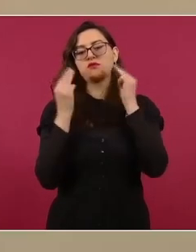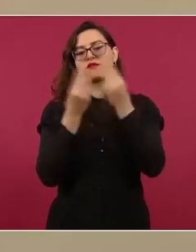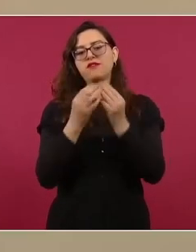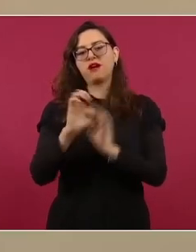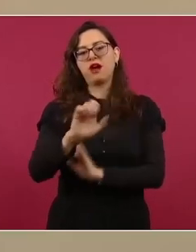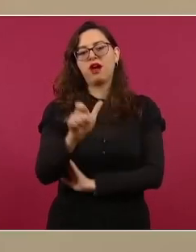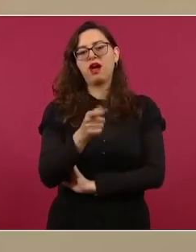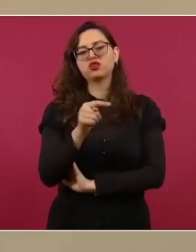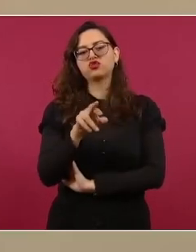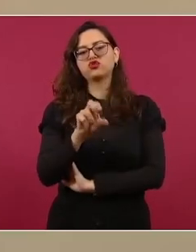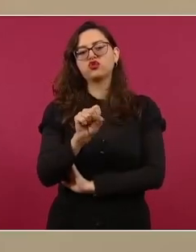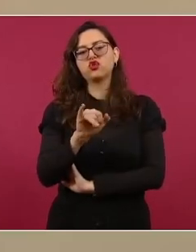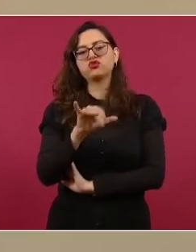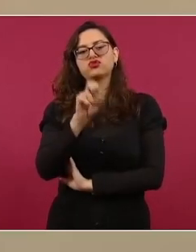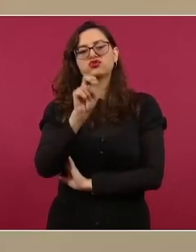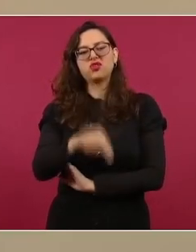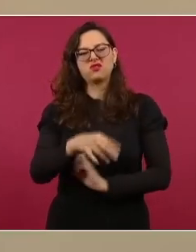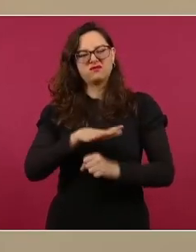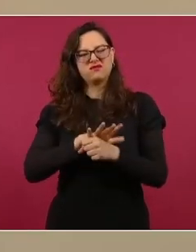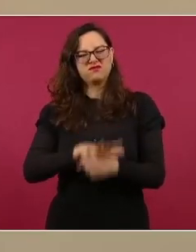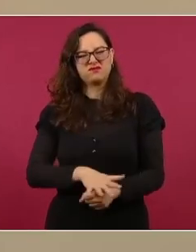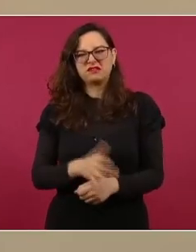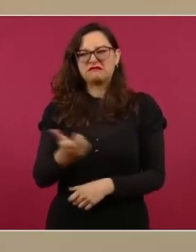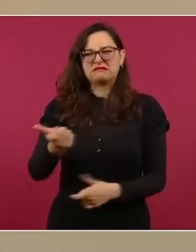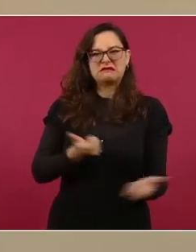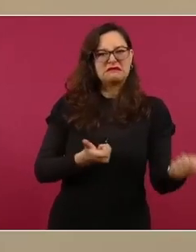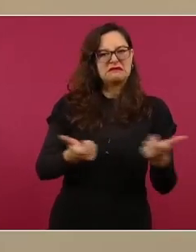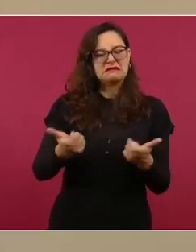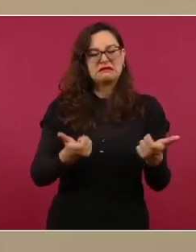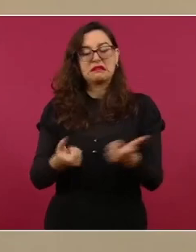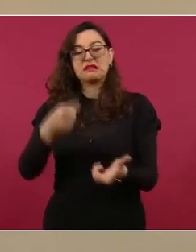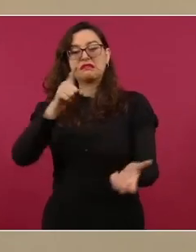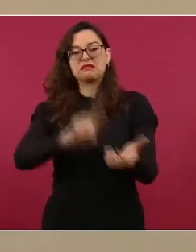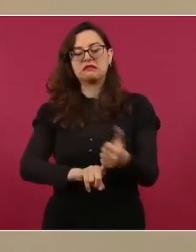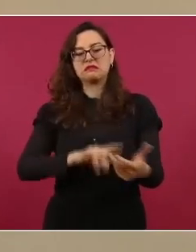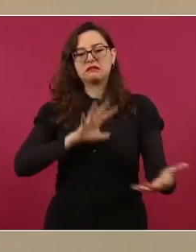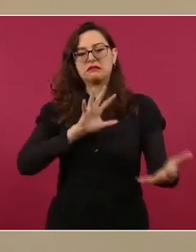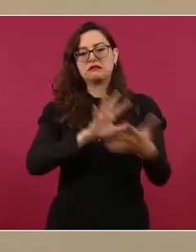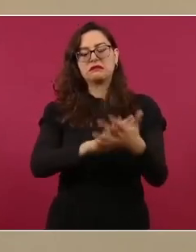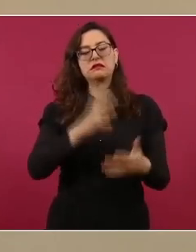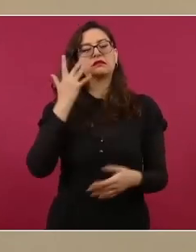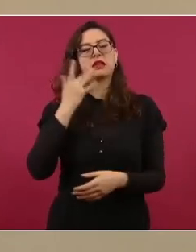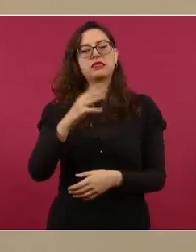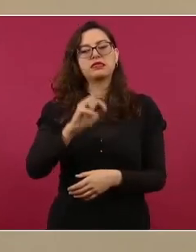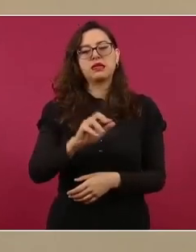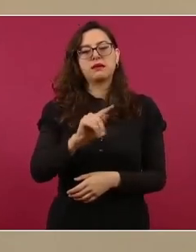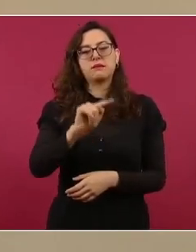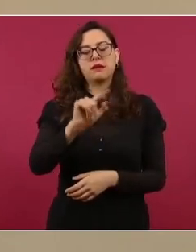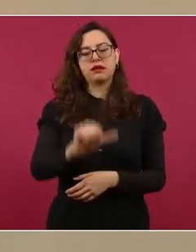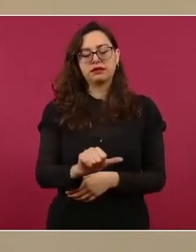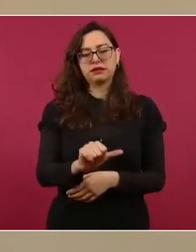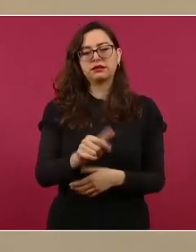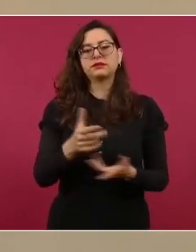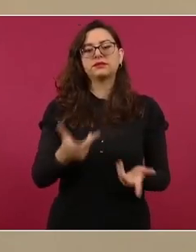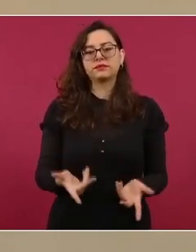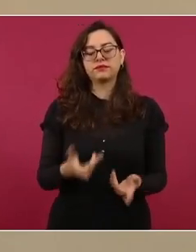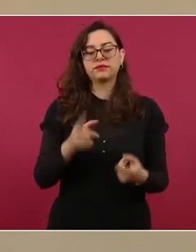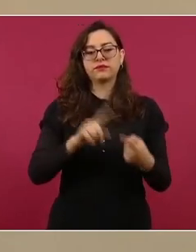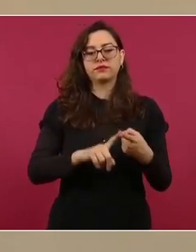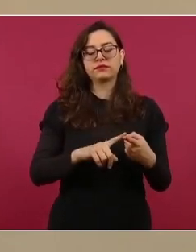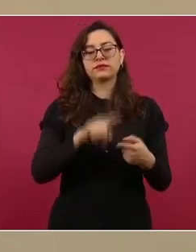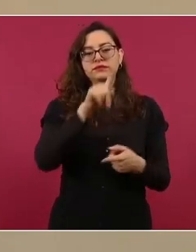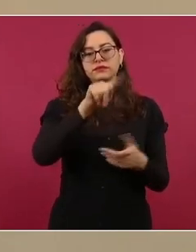proximidades del penal de Santa Marta a Catitla. Esta fue una operación coordinada entre las fiscalías de